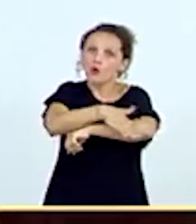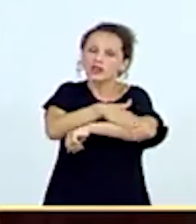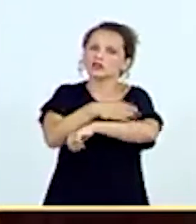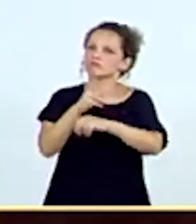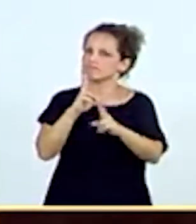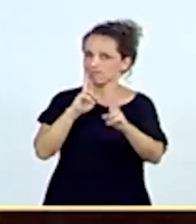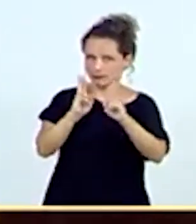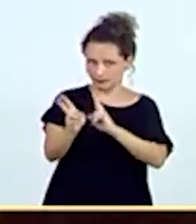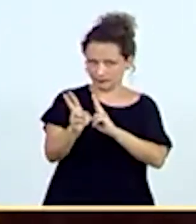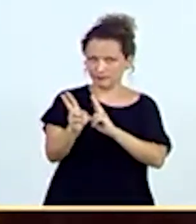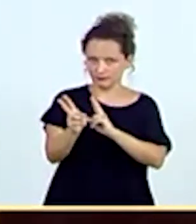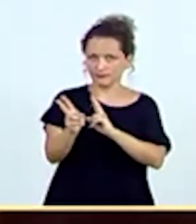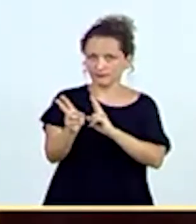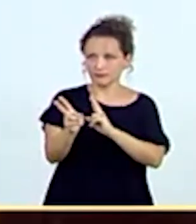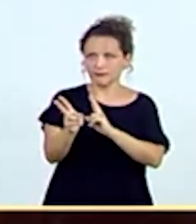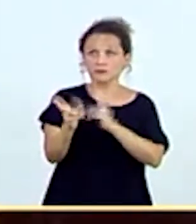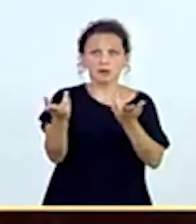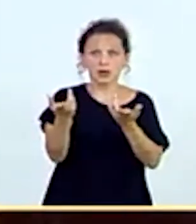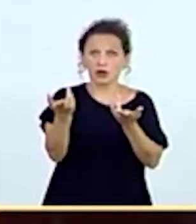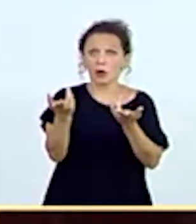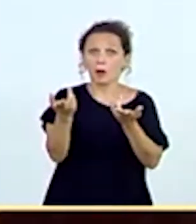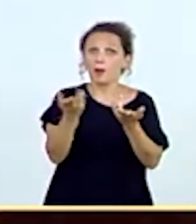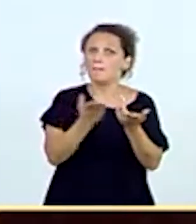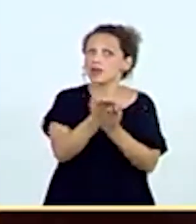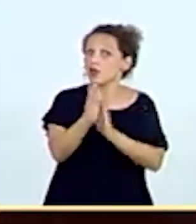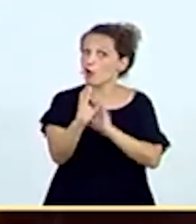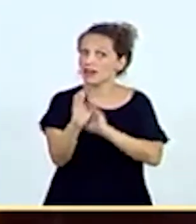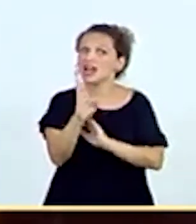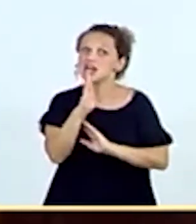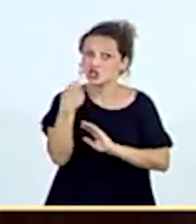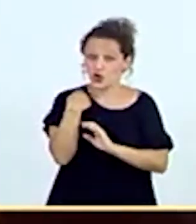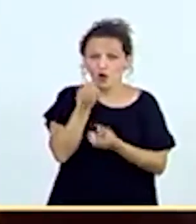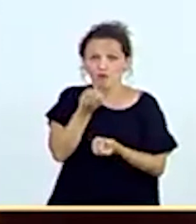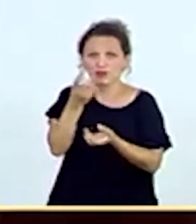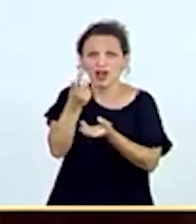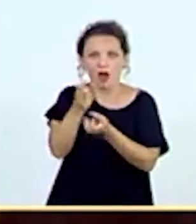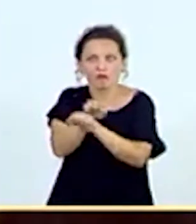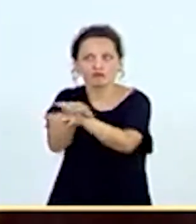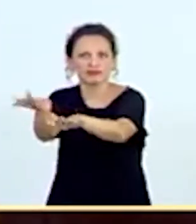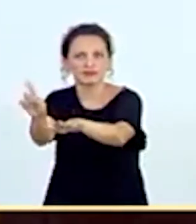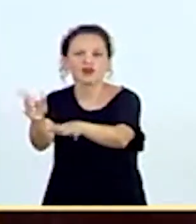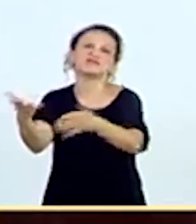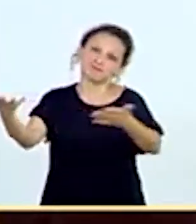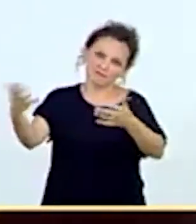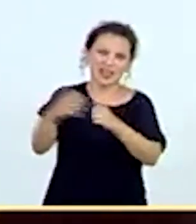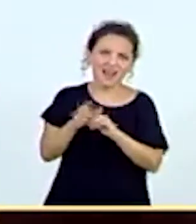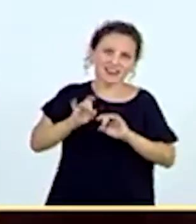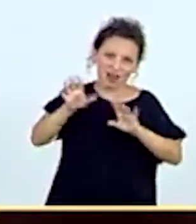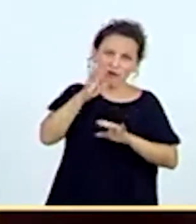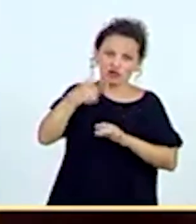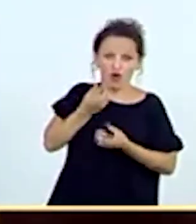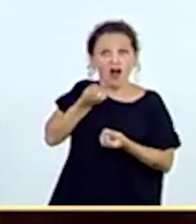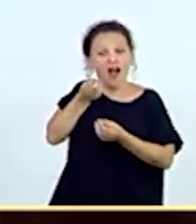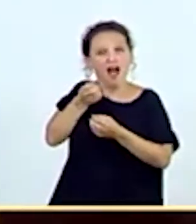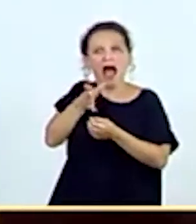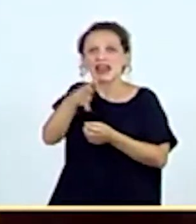respuesta y que no fue recogida ya la prensa, no tuvo ya el mismo impacto. Claro, aclarar las cosas cuesta más que